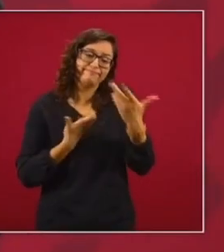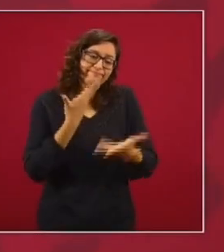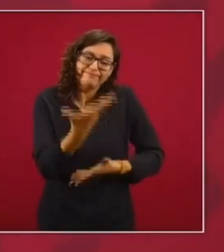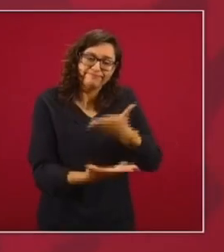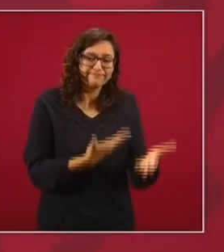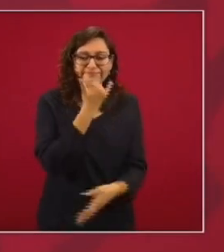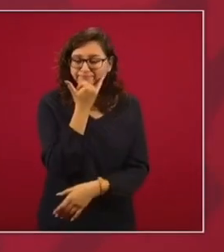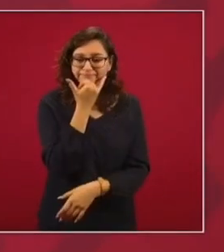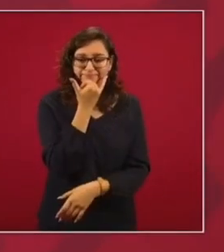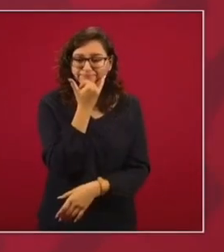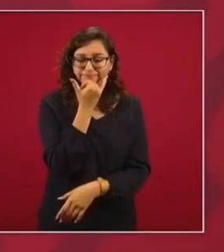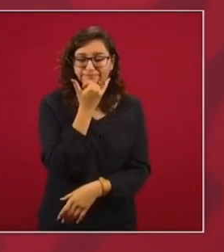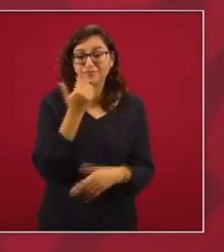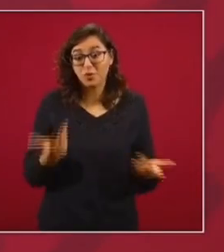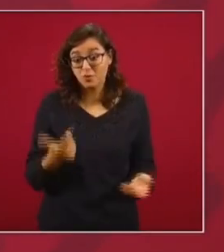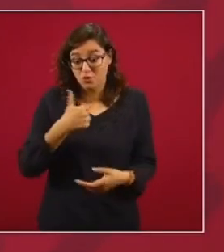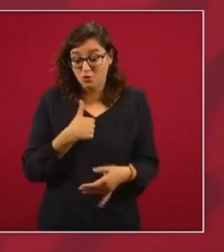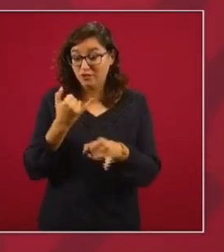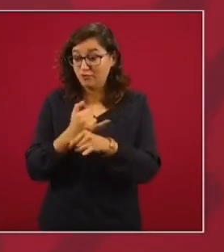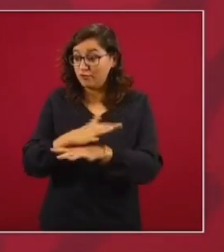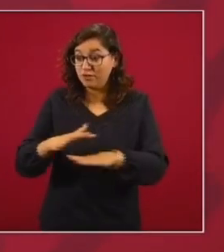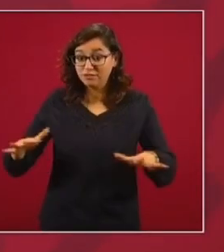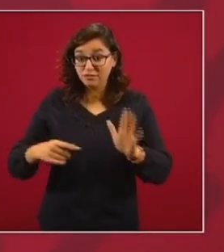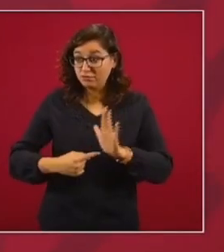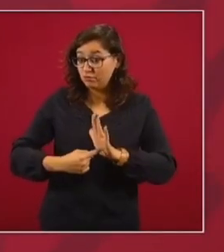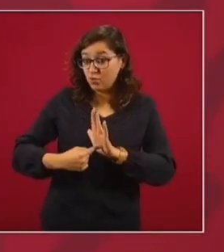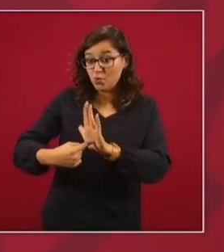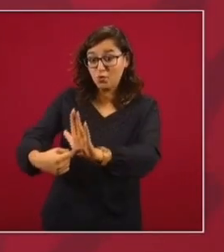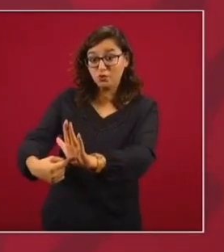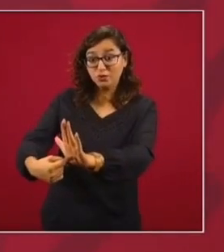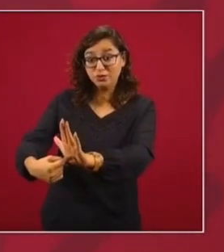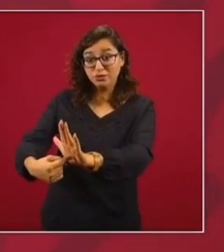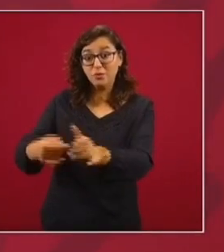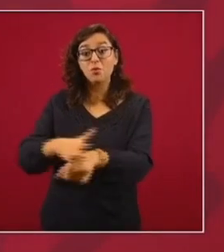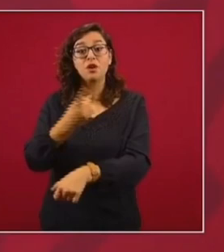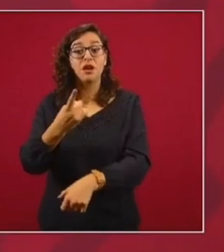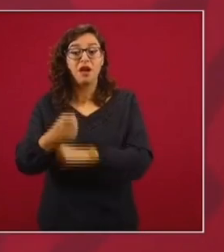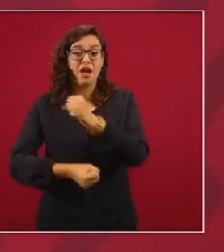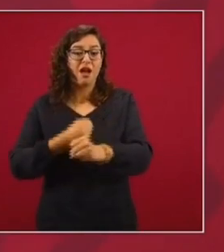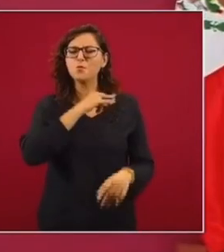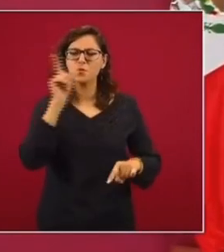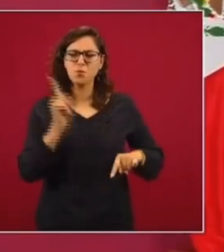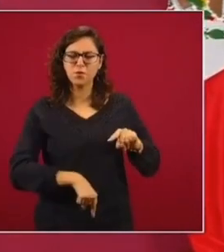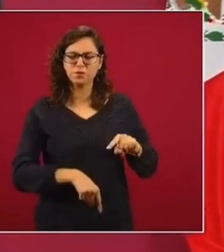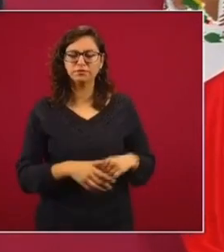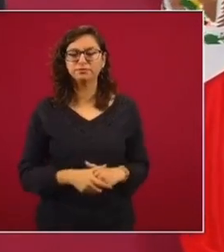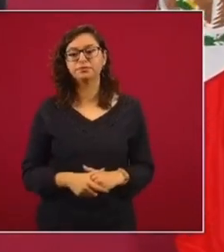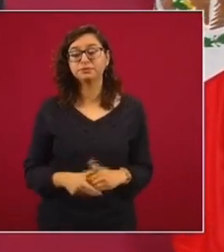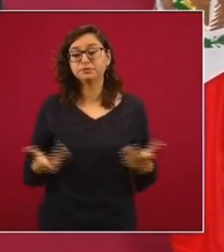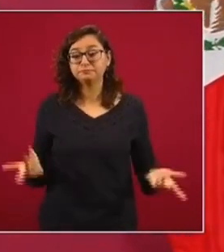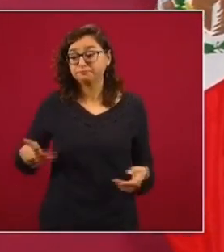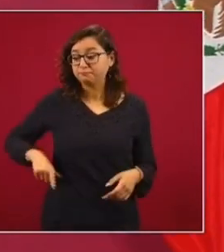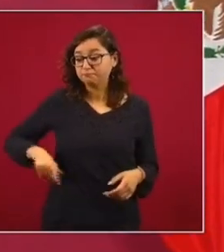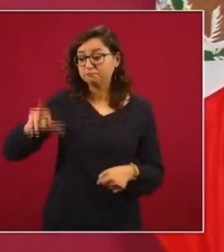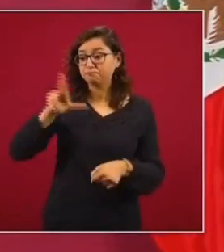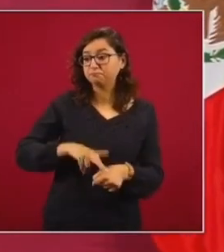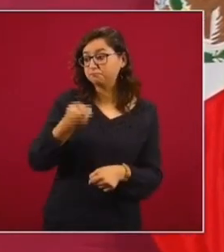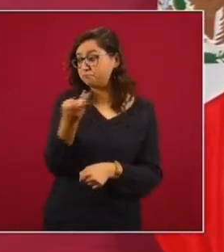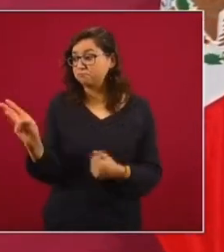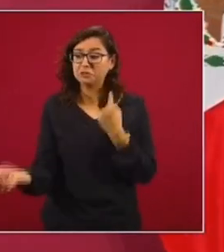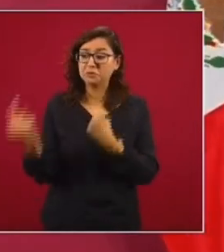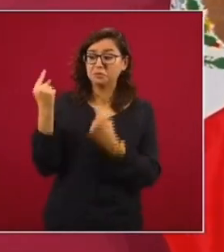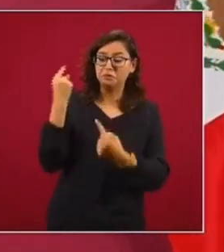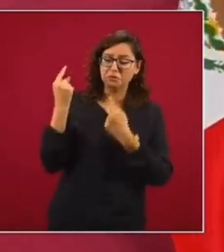disculpas por transmitir información a la gente después de mucho tiempo de silencio. Entonces, en el caso de los gobernados, están en libertad.